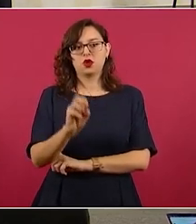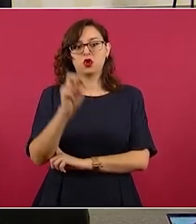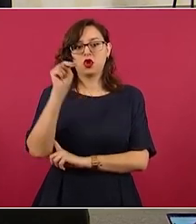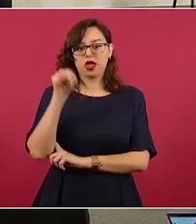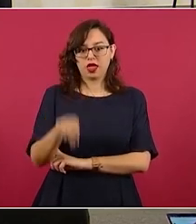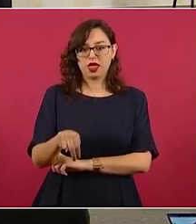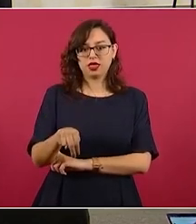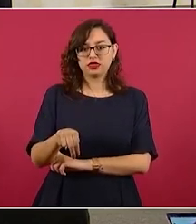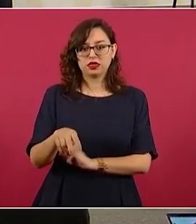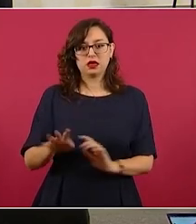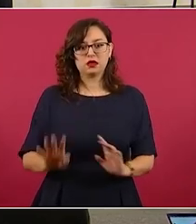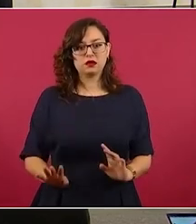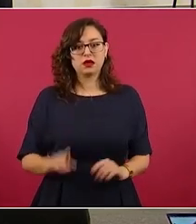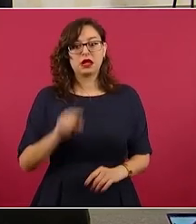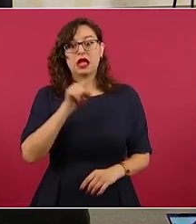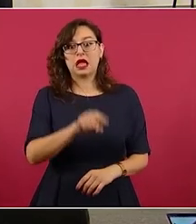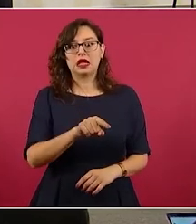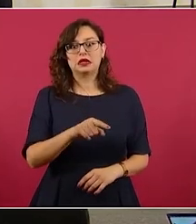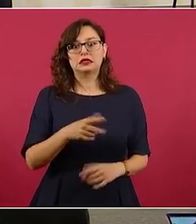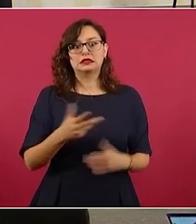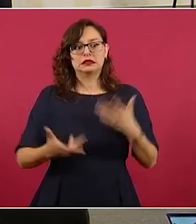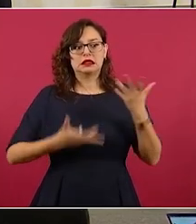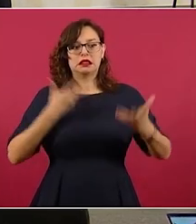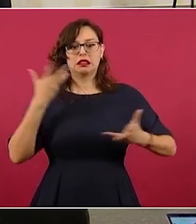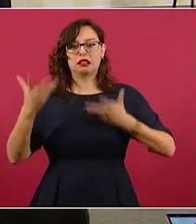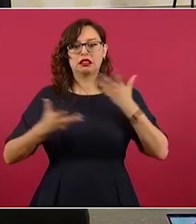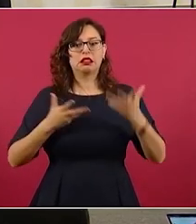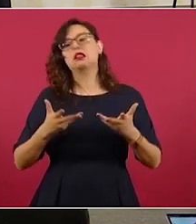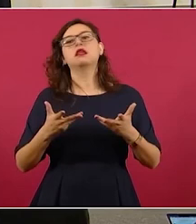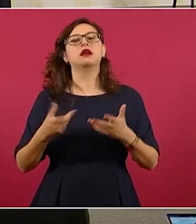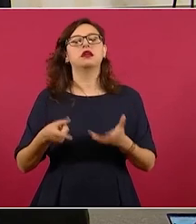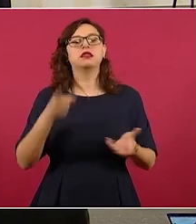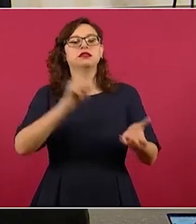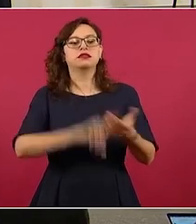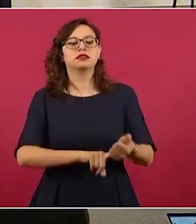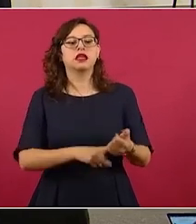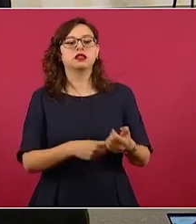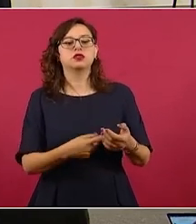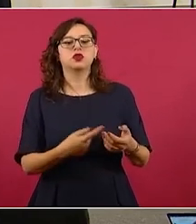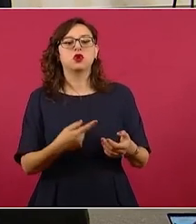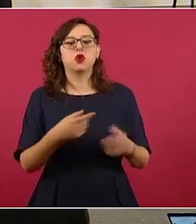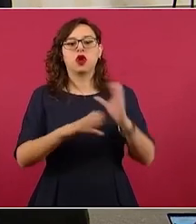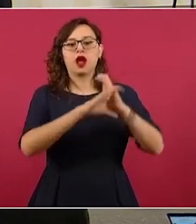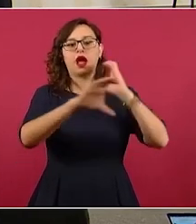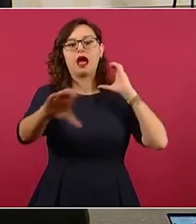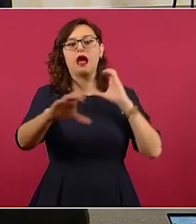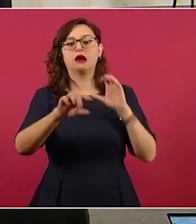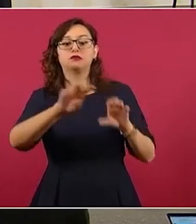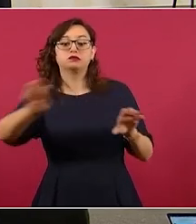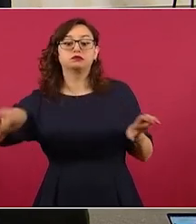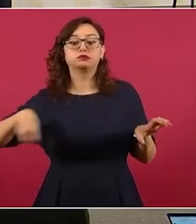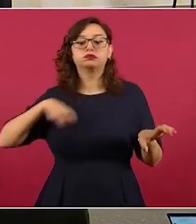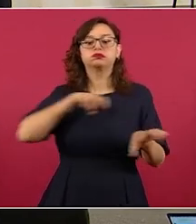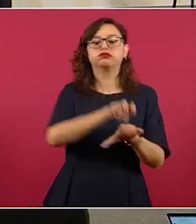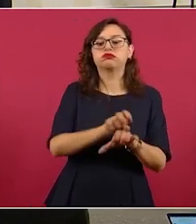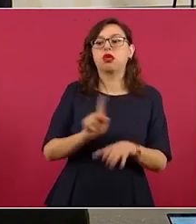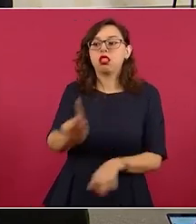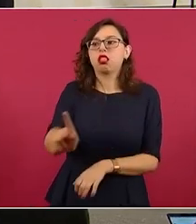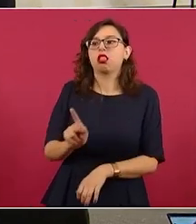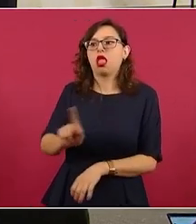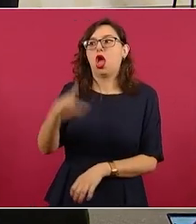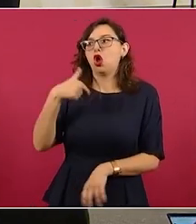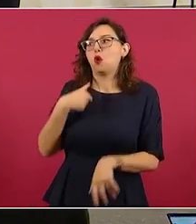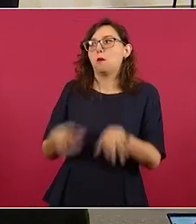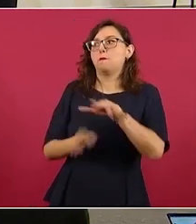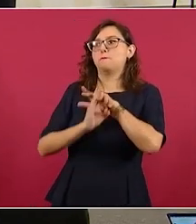hacerse pasar como uno de los sobrevivientes por lo que fue detenido con otras dos presuntos responsables en los registros del Instituto